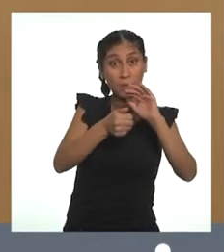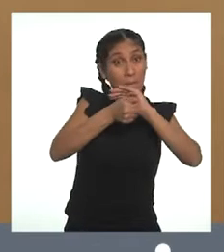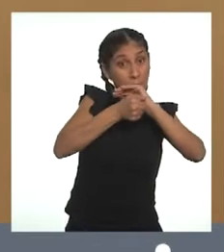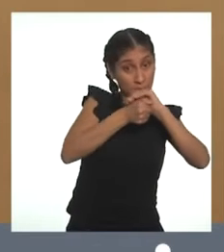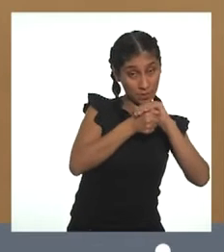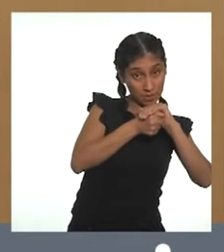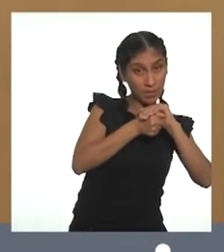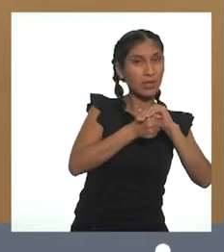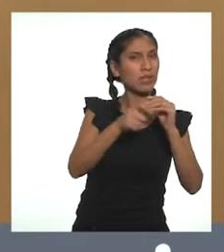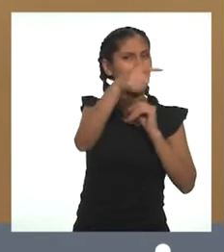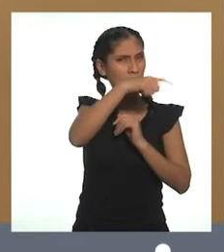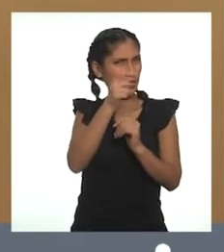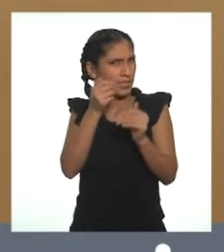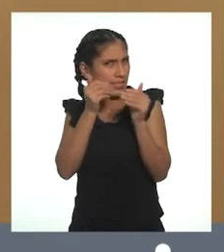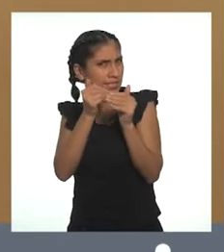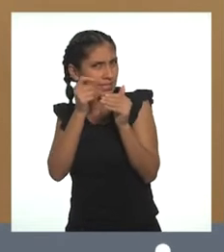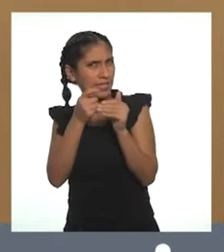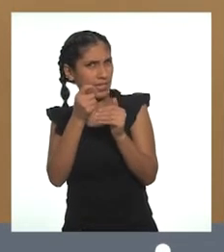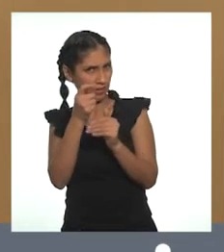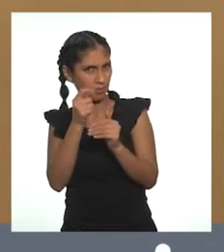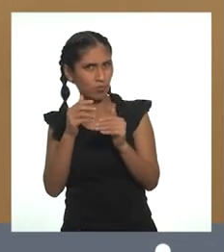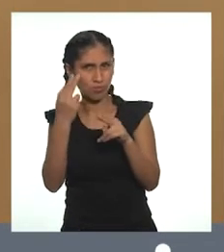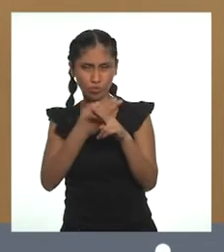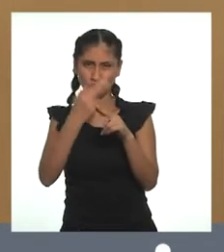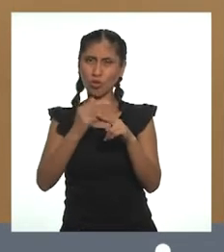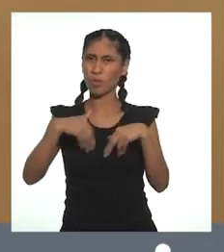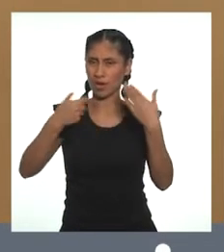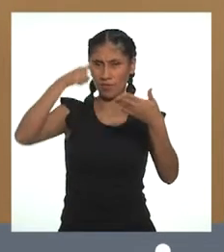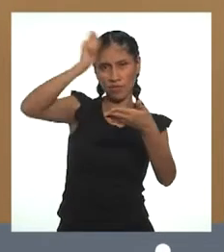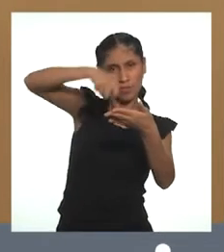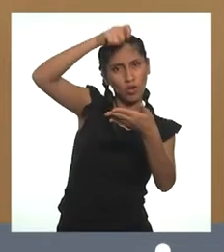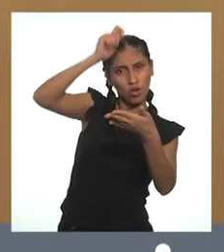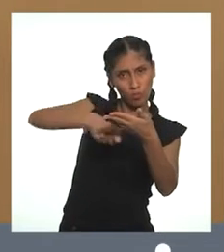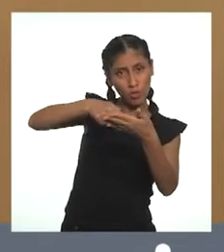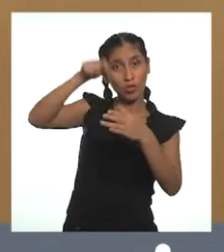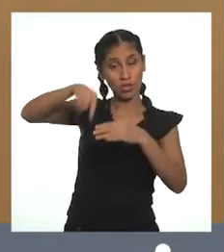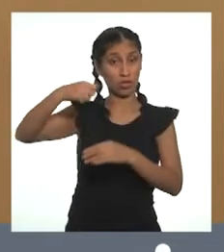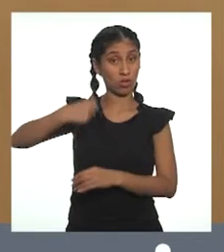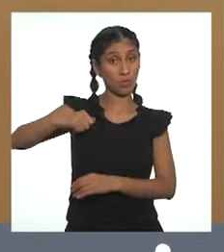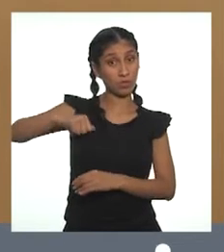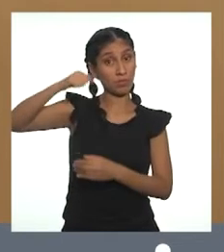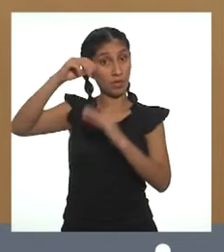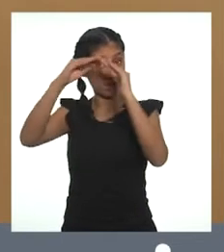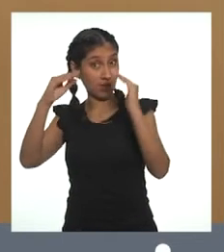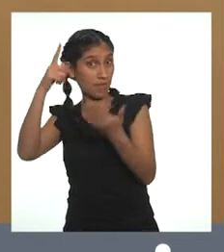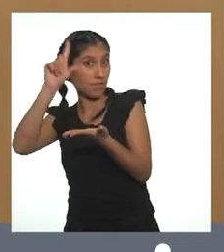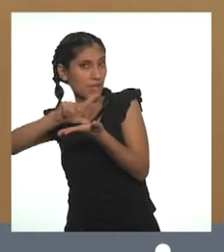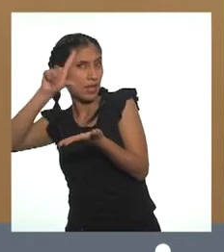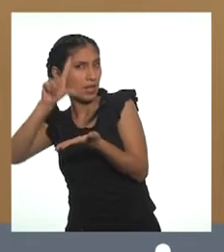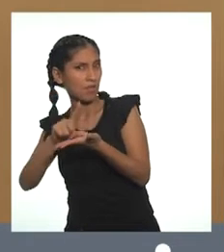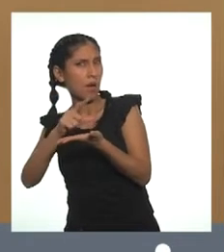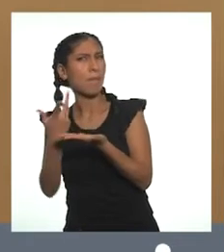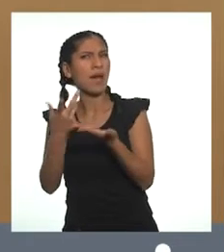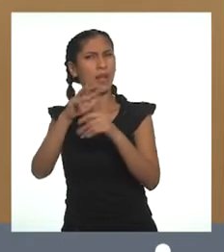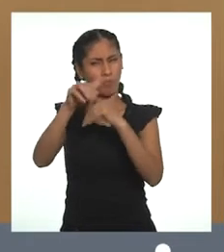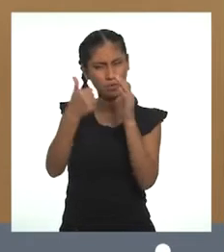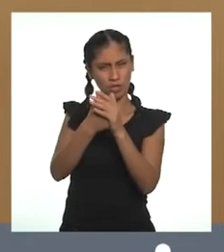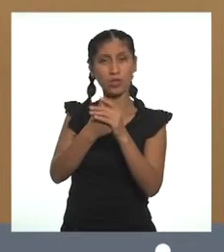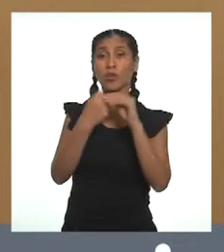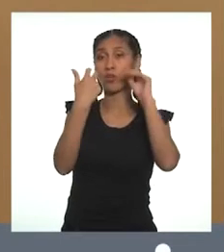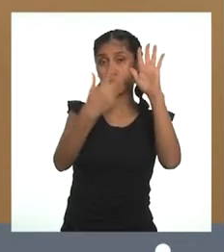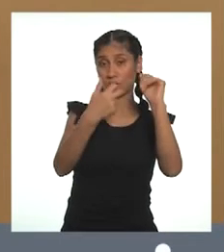privadas están muy cerca de firmar un convenio con la Municipalidad de Lima para reutilizar